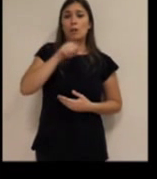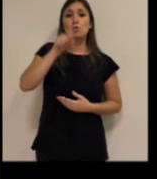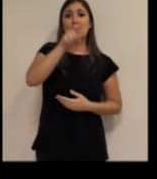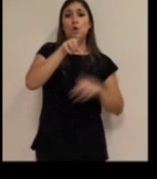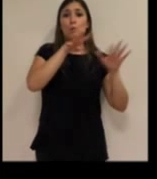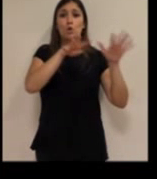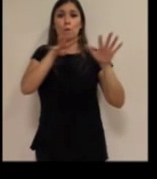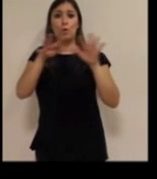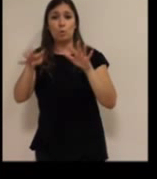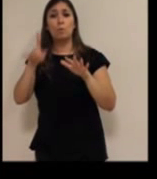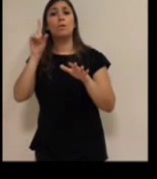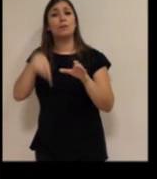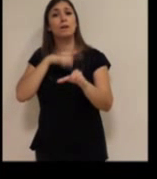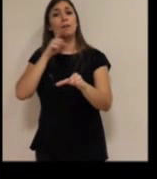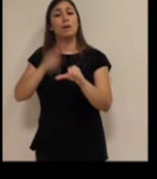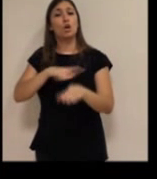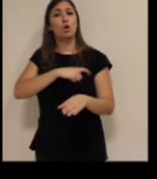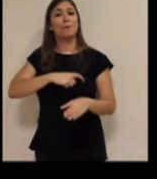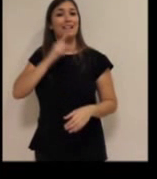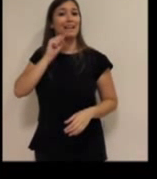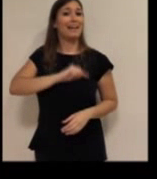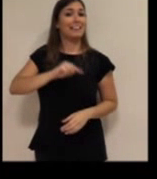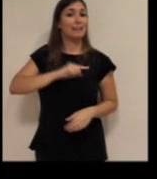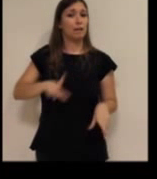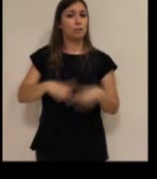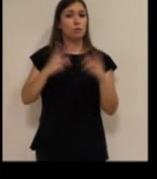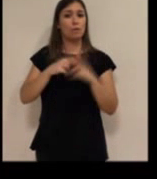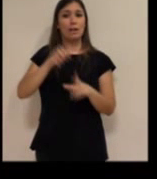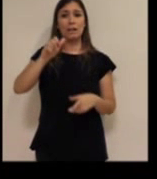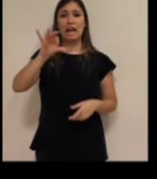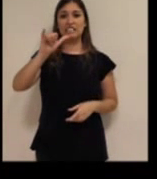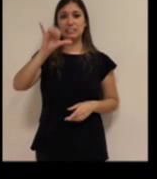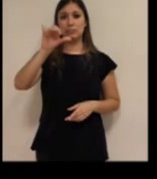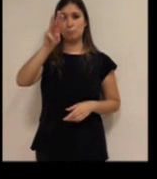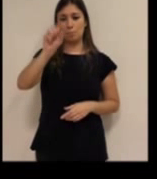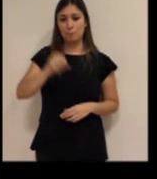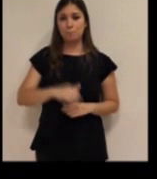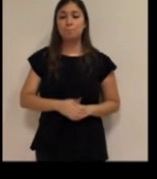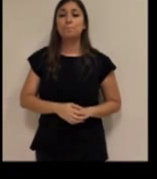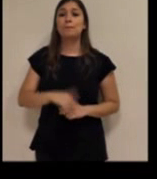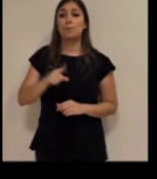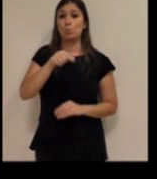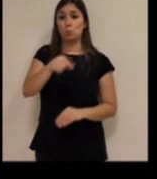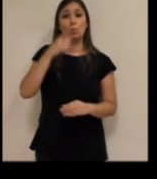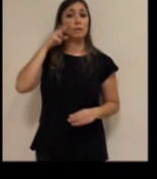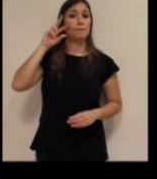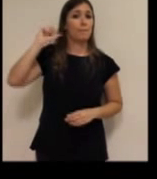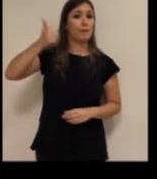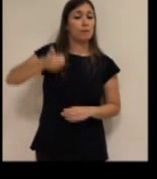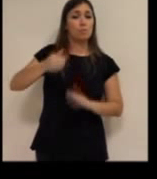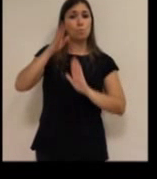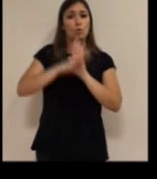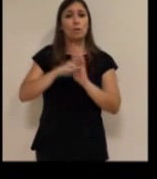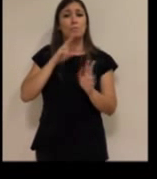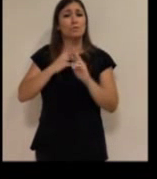y eres miembro del Comité de Ética Social de ASISPA. Además, cuentas con experiencia en programas de emergencias sanitarias